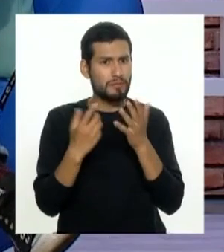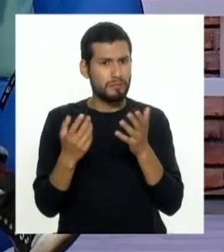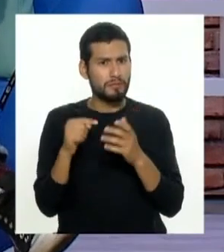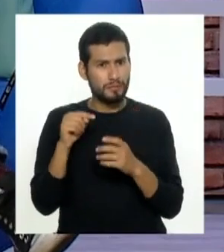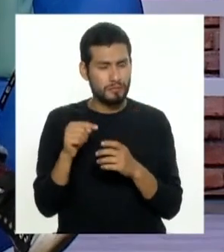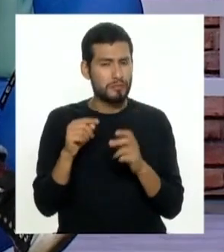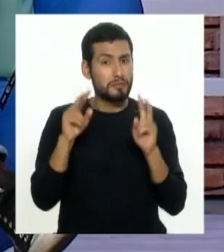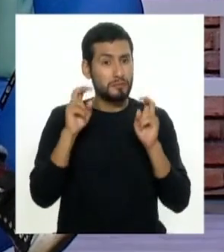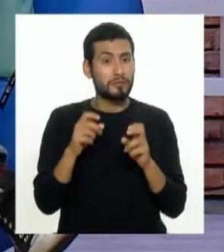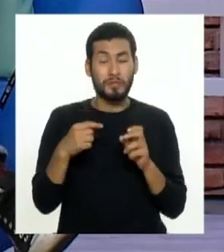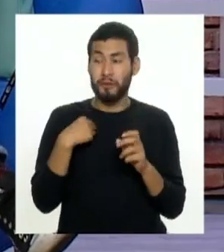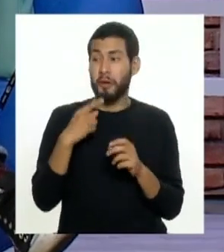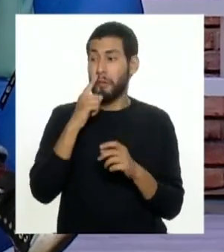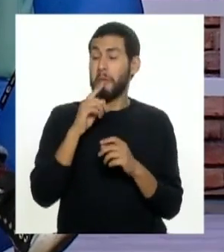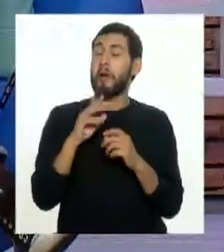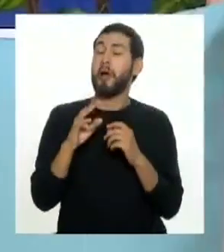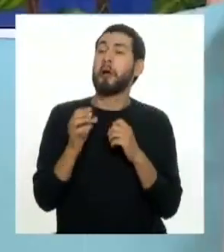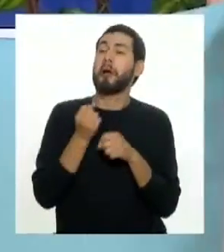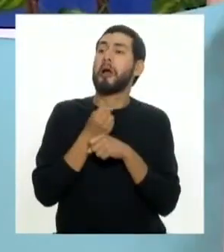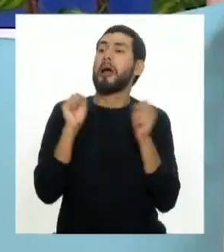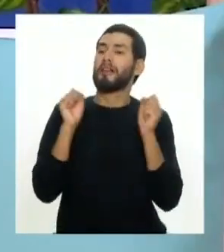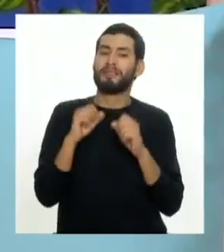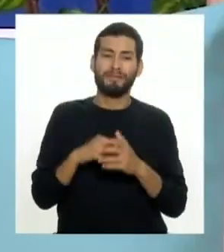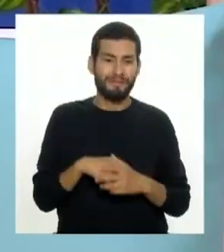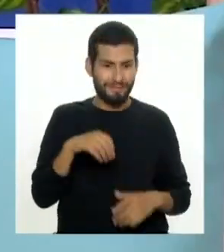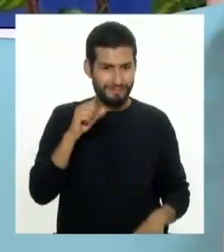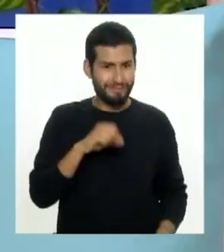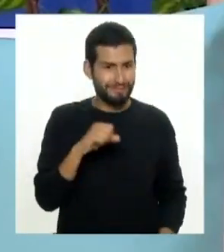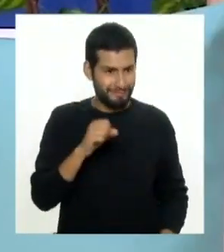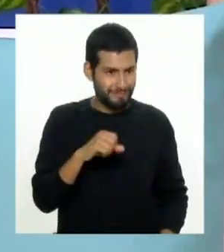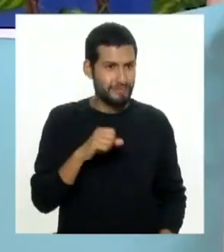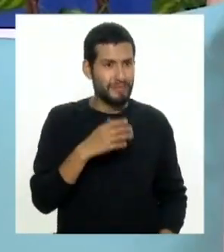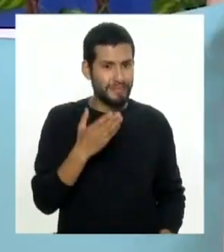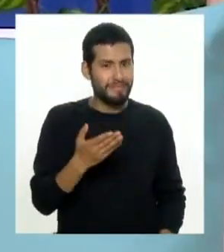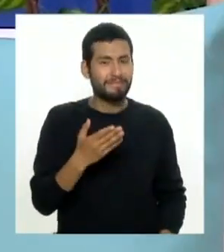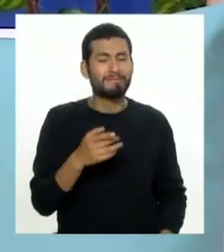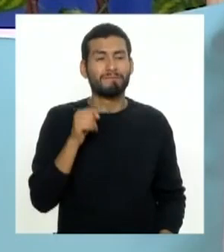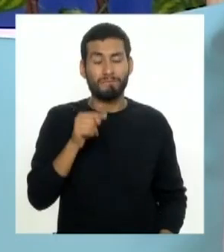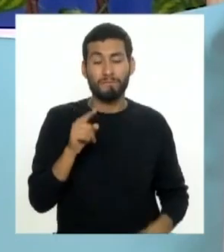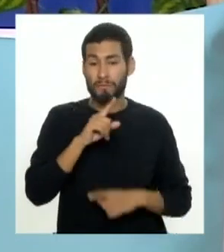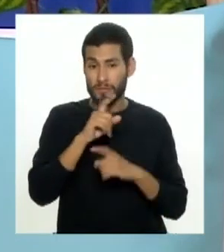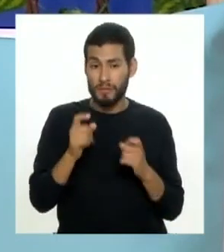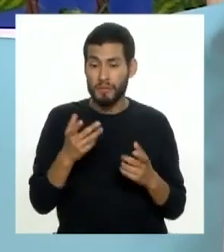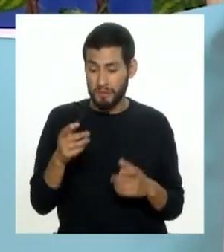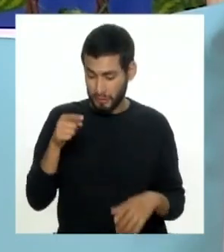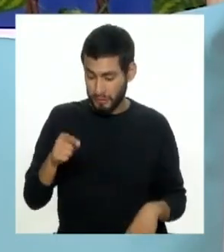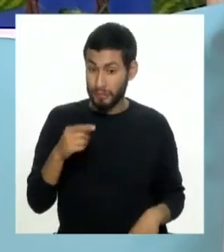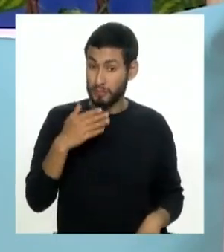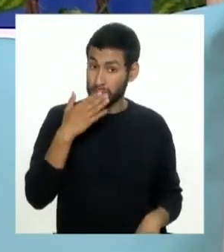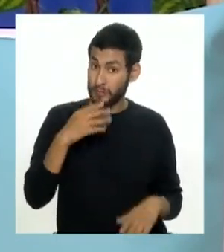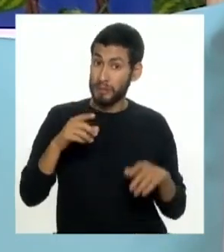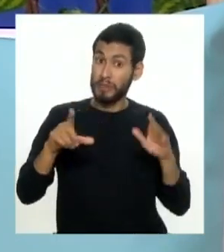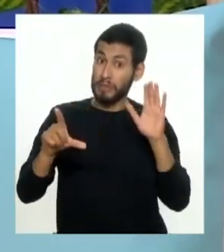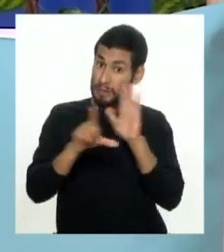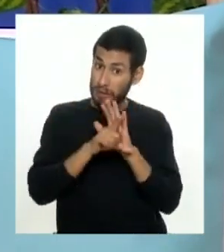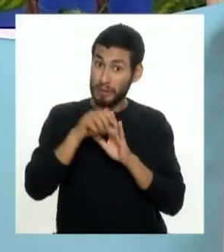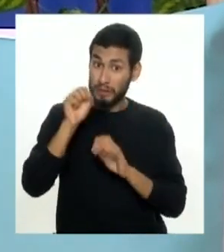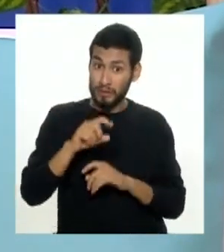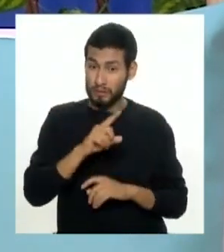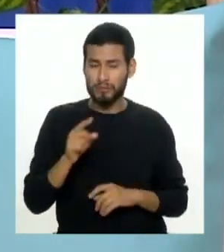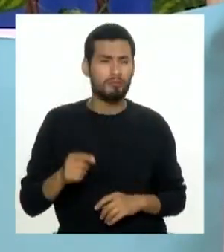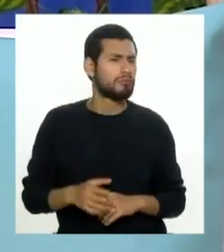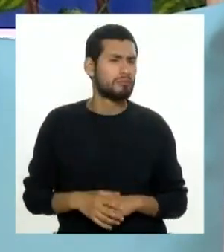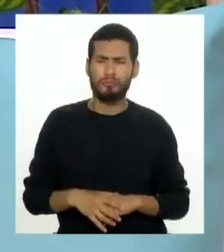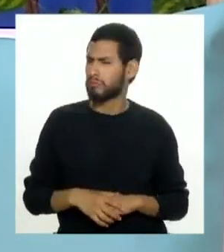eso ya están blindados claro exactamente tú lo has dicho Christopher o sea la pregunta es la reduflación es ilegal la respuesta es